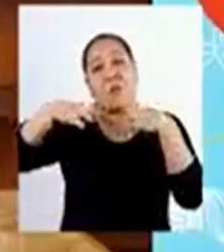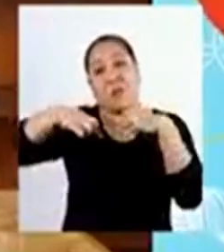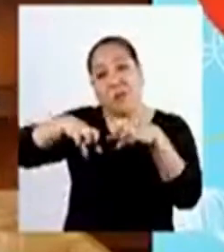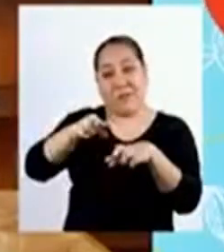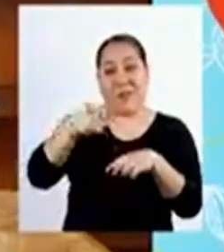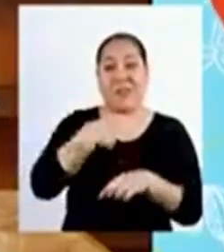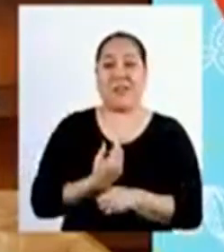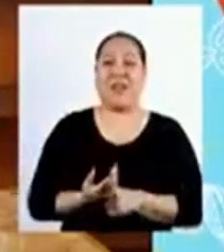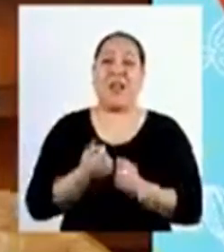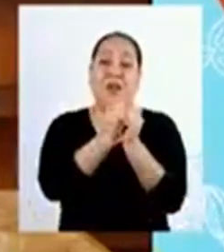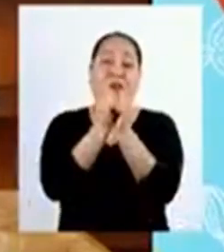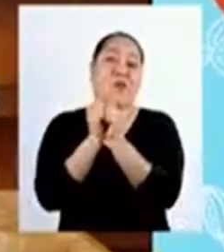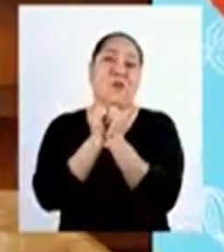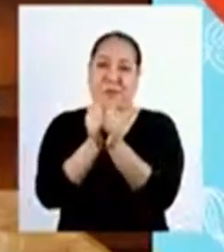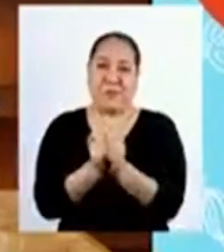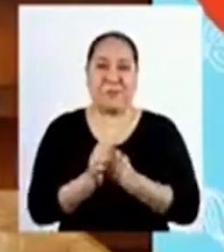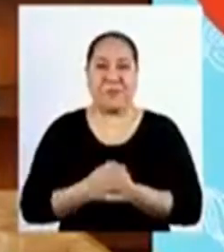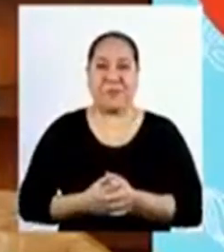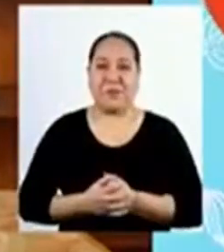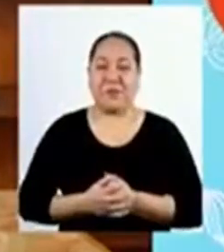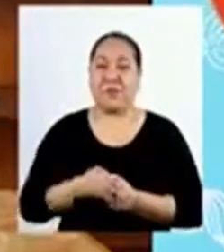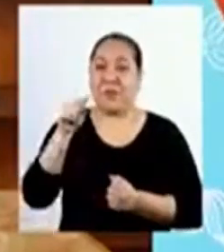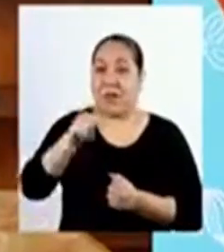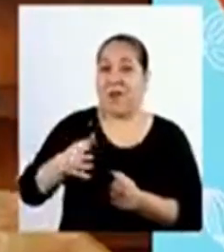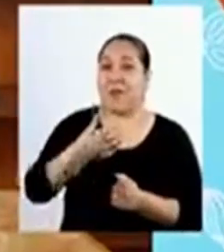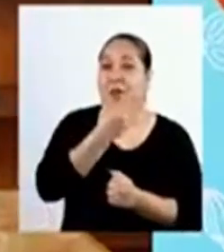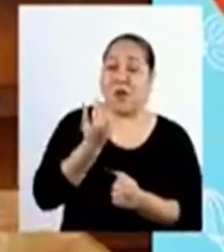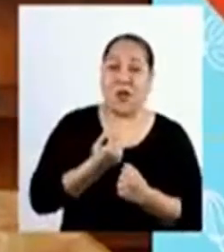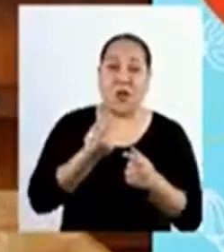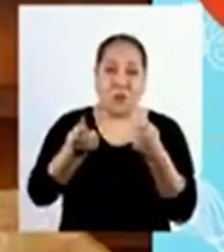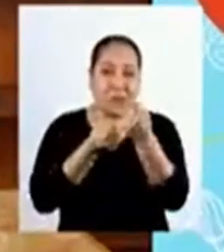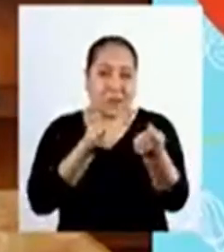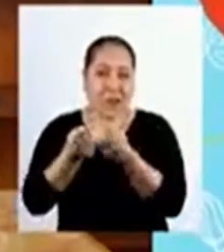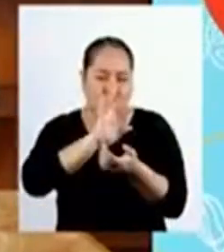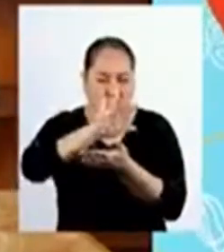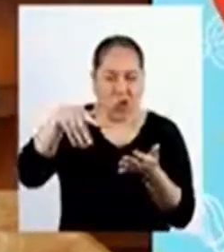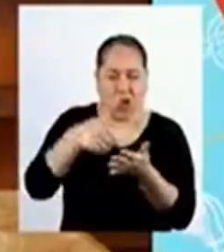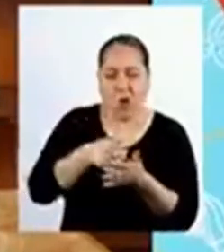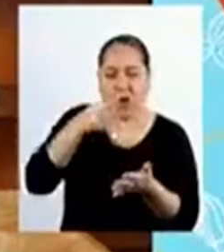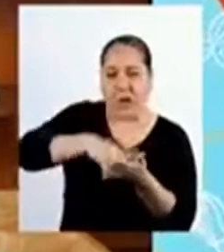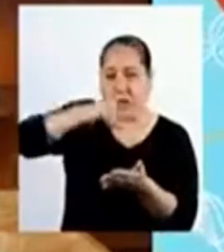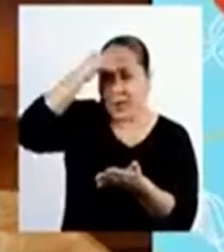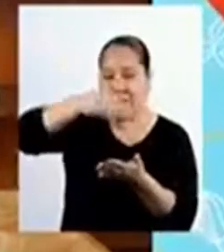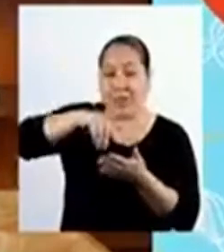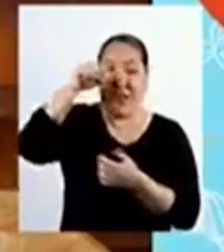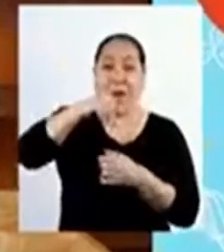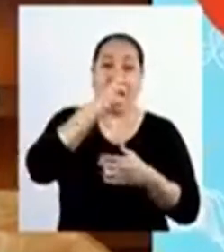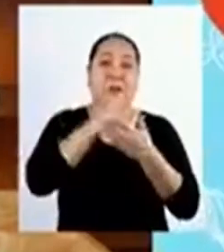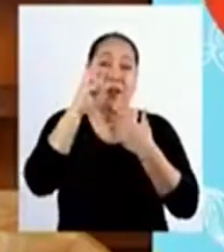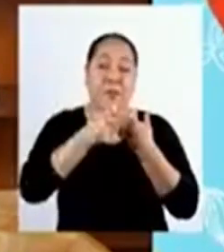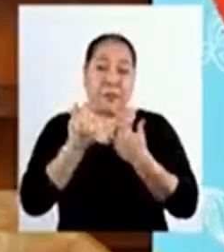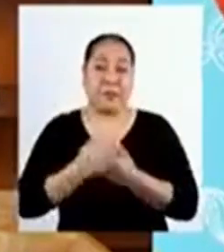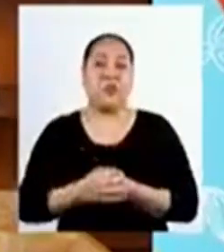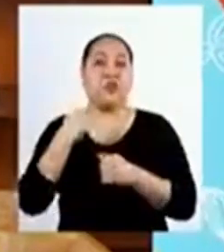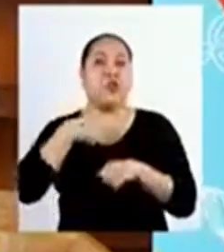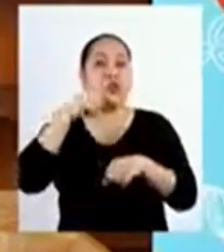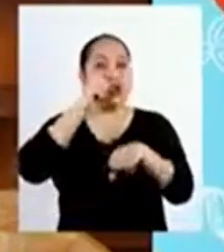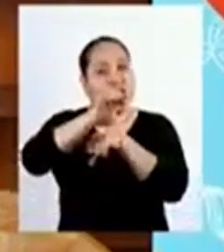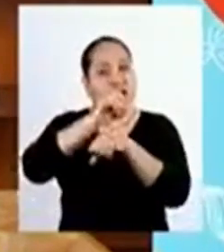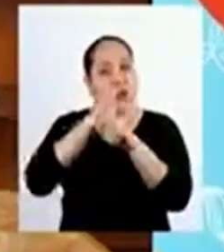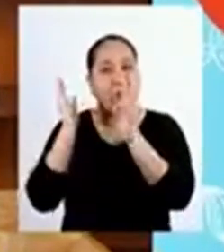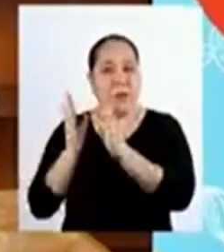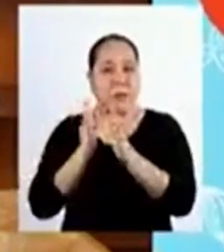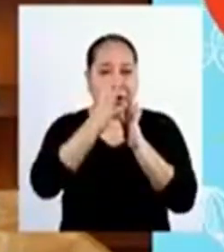permitirme Acompañarlos Para mejorar El manejo De todo lo que aprendimos En el programa de hoy Les recomiendo